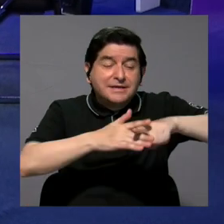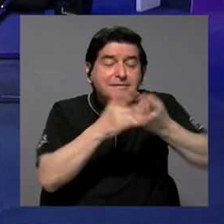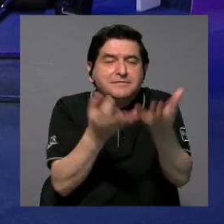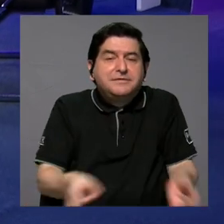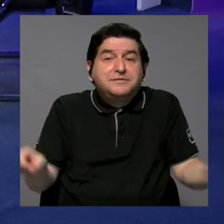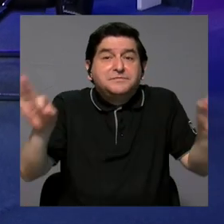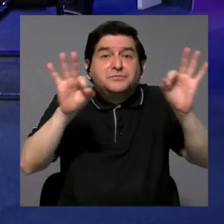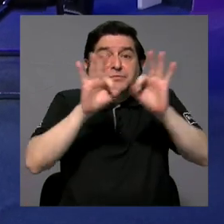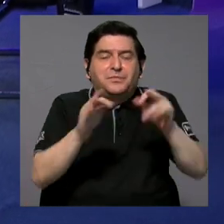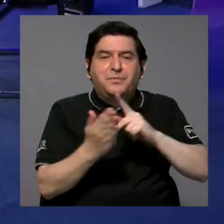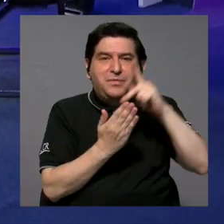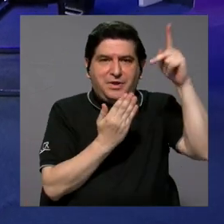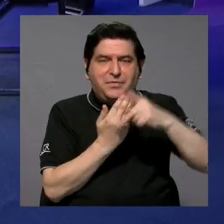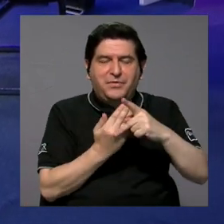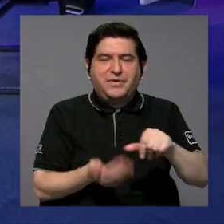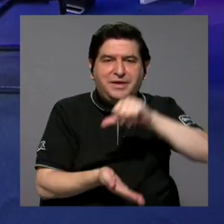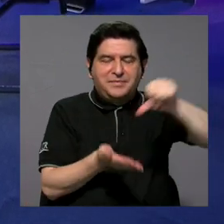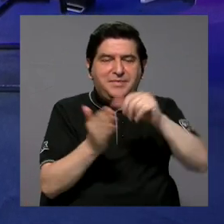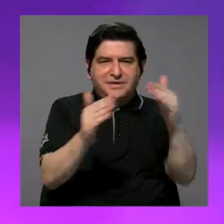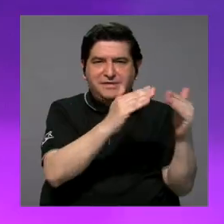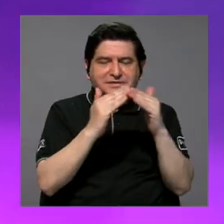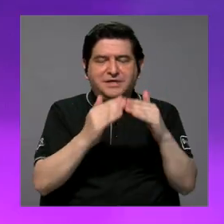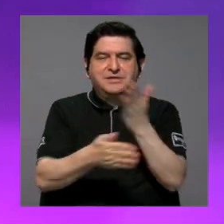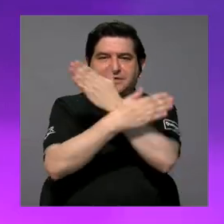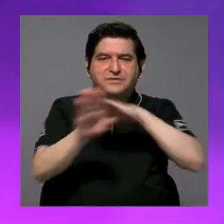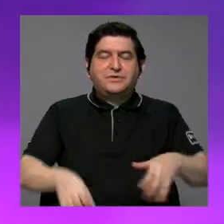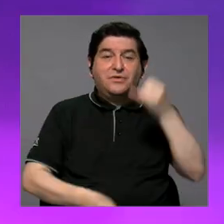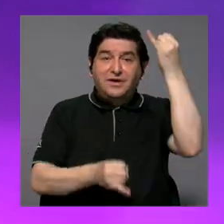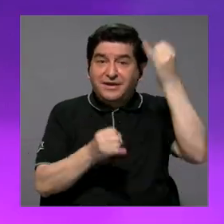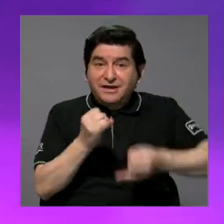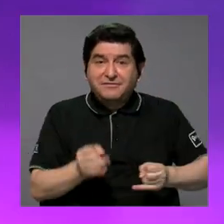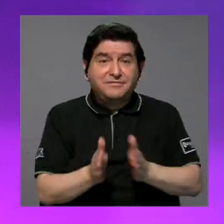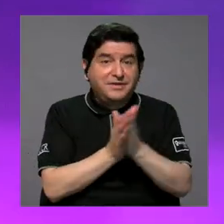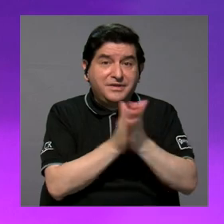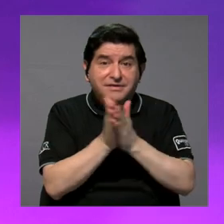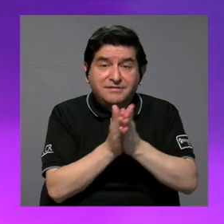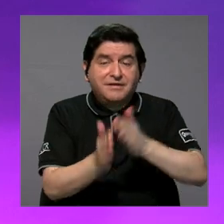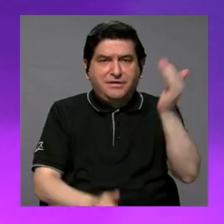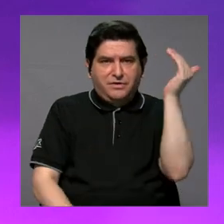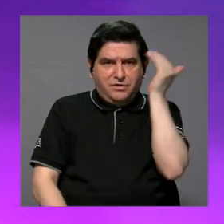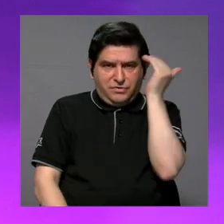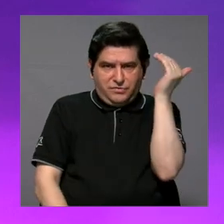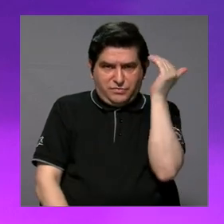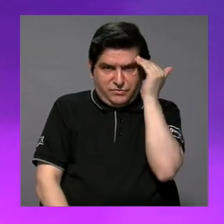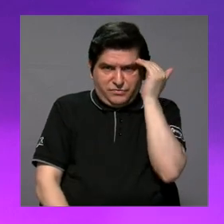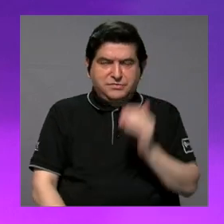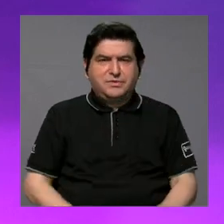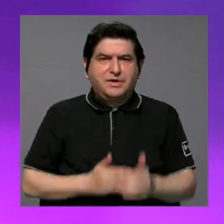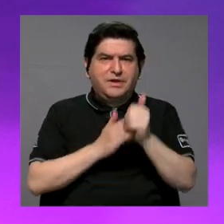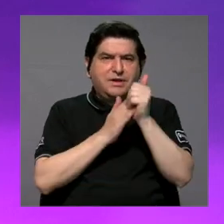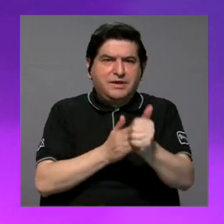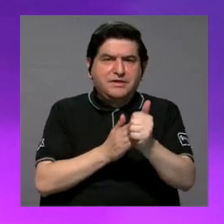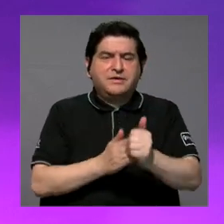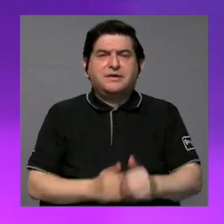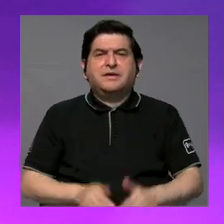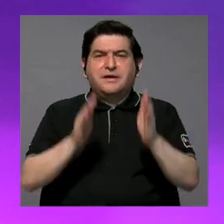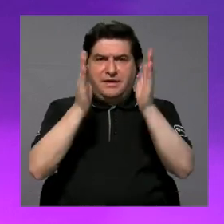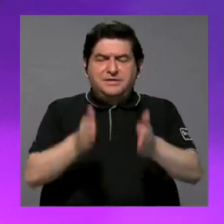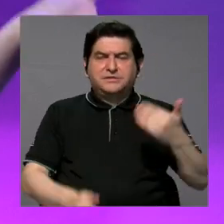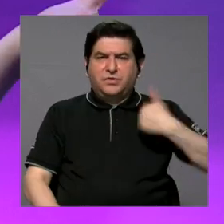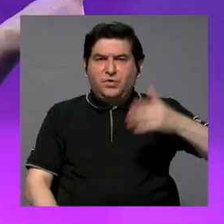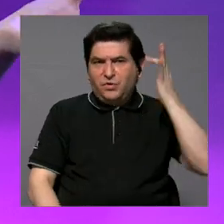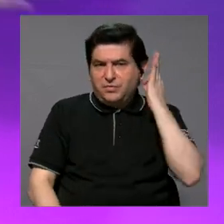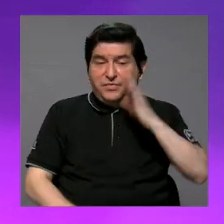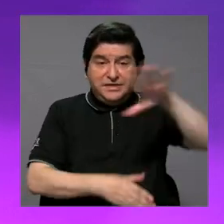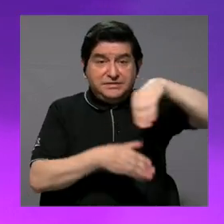que tiene el programa Centro Cívicos por la Fase. Sí, porque al final del día se trata de aprovechar ese conocimiento que tienen líderes y lideresas, ¿verdad? Y además estamos